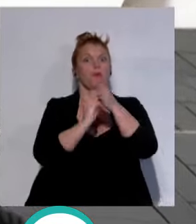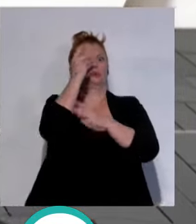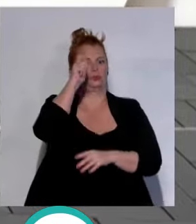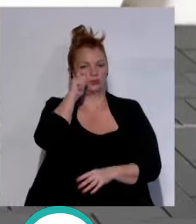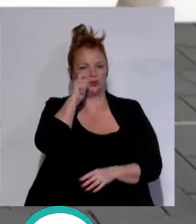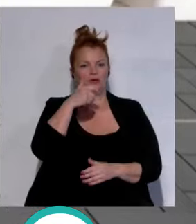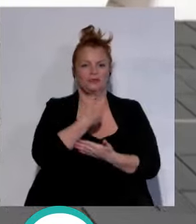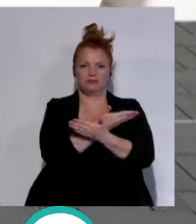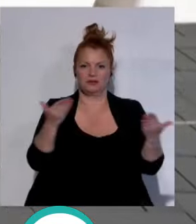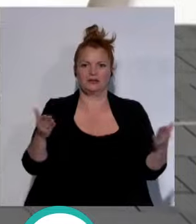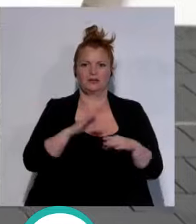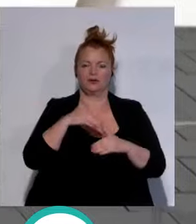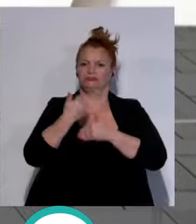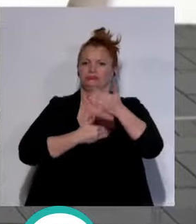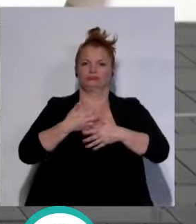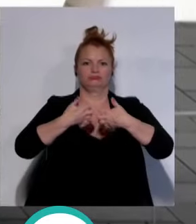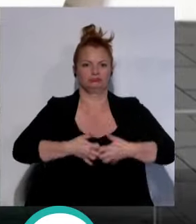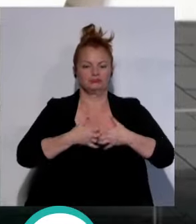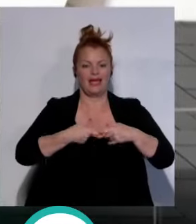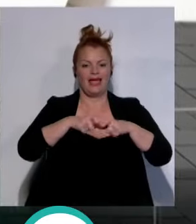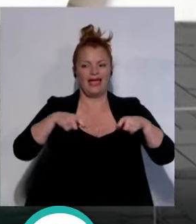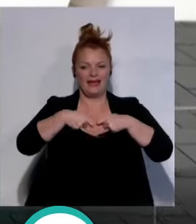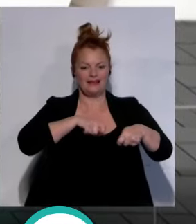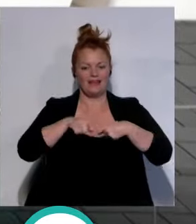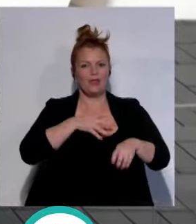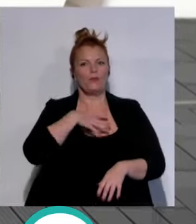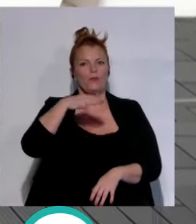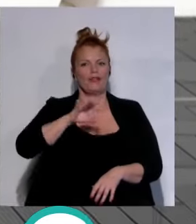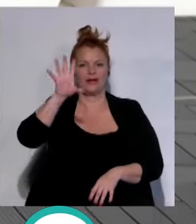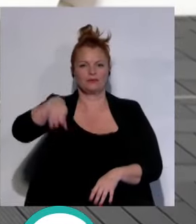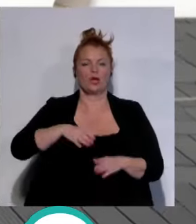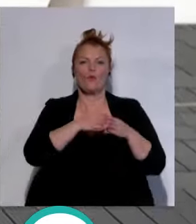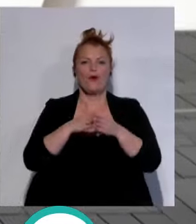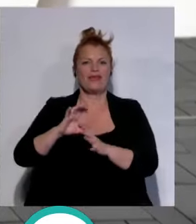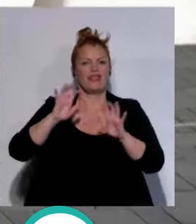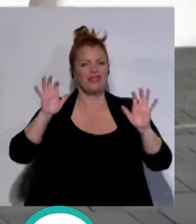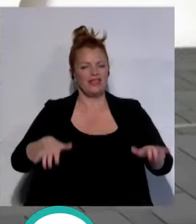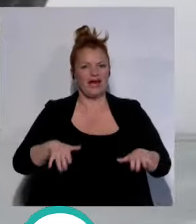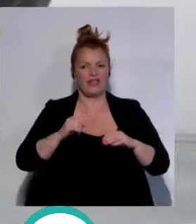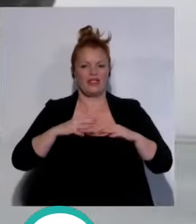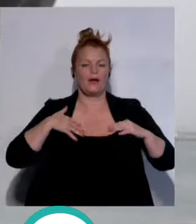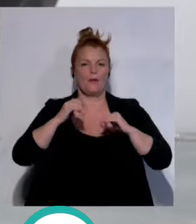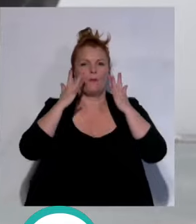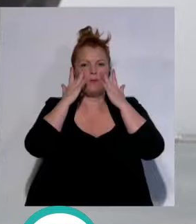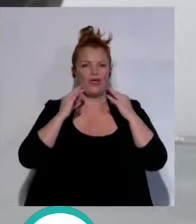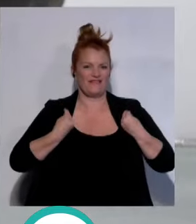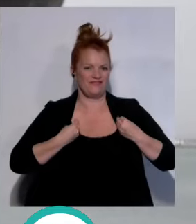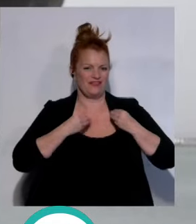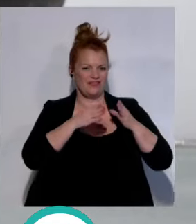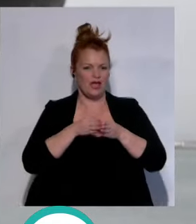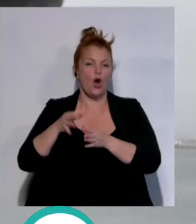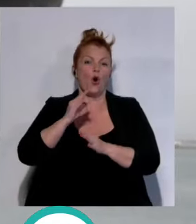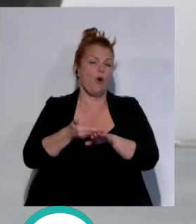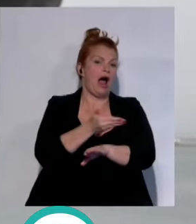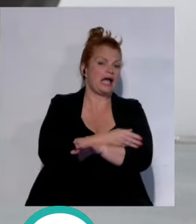ciudad que está ya a pleno rendimiento las entradas pueden adquirirse en el propio muelle de Cádiz junto a la marre del pura vida o previamente por